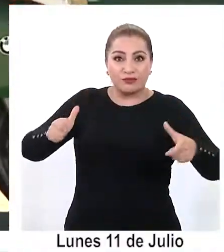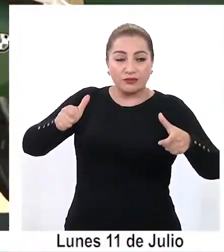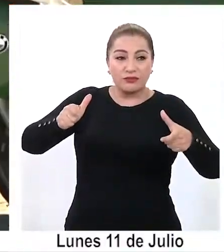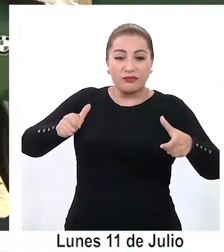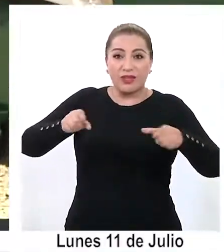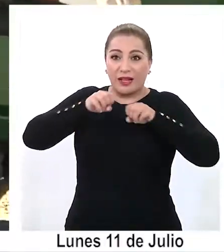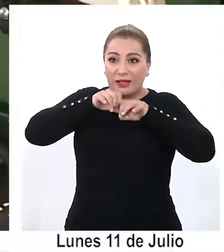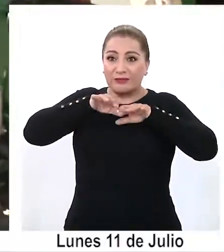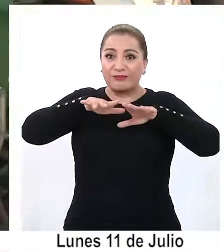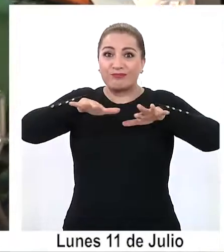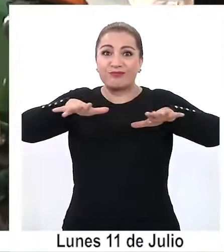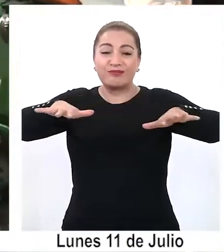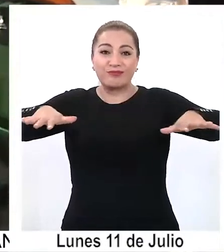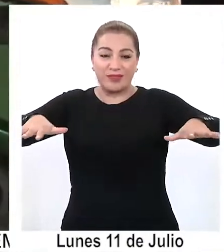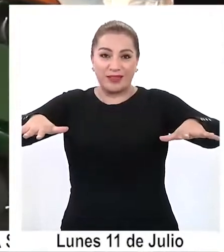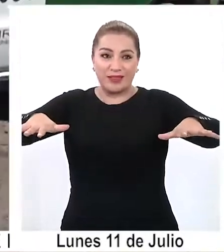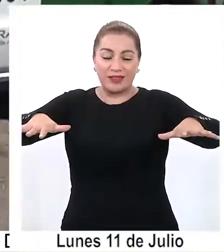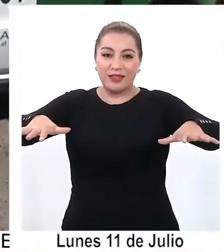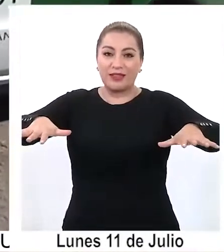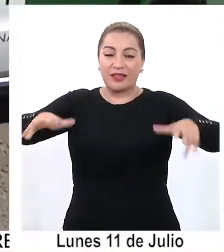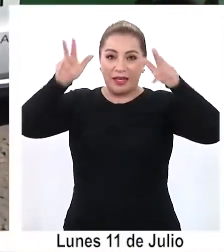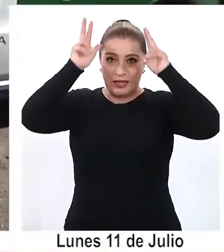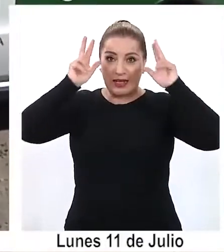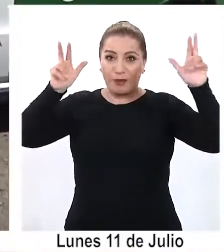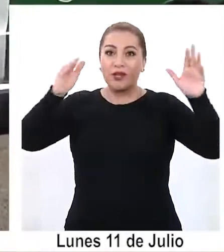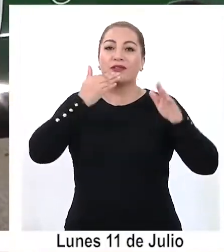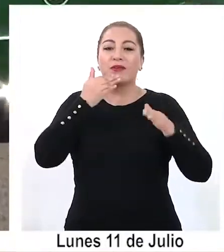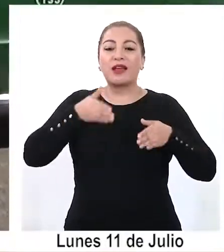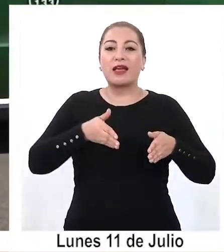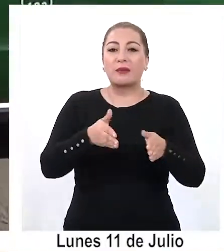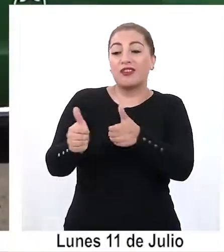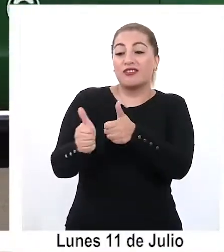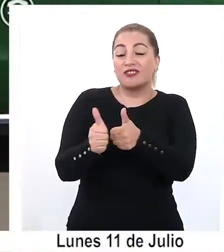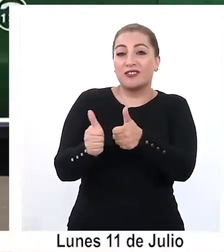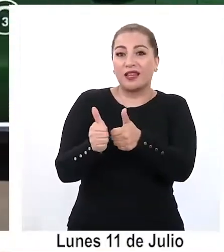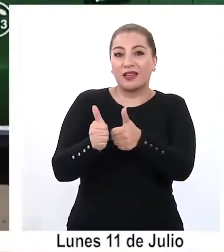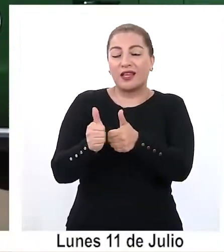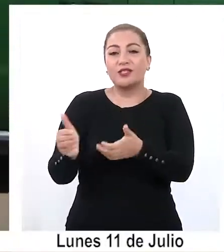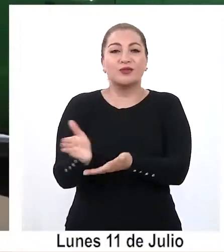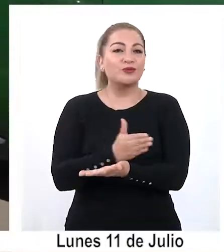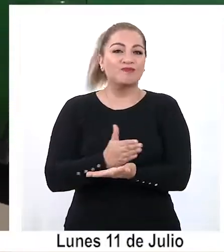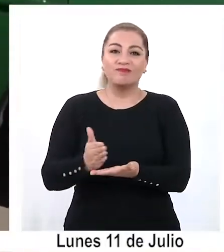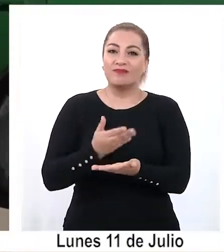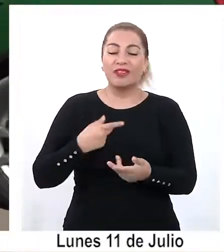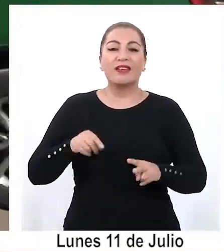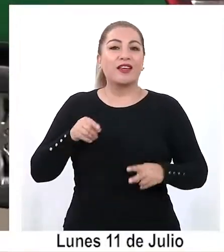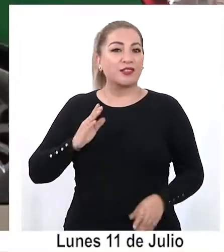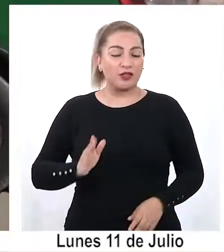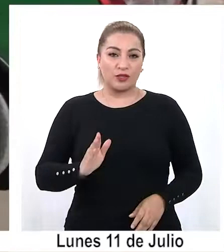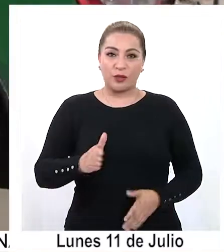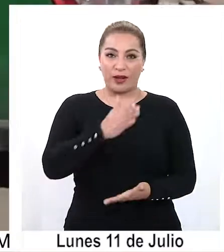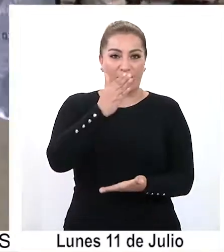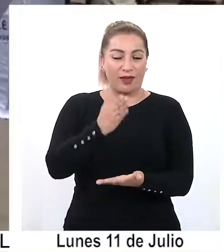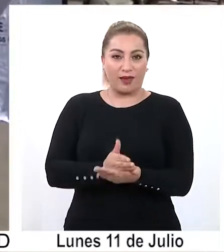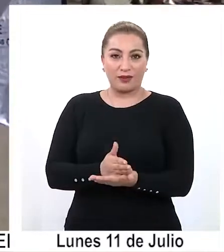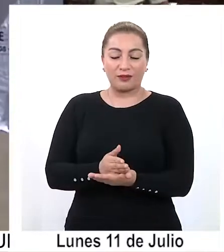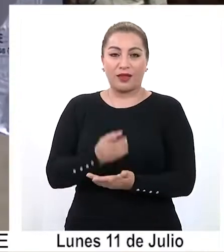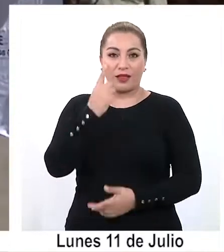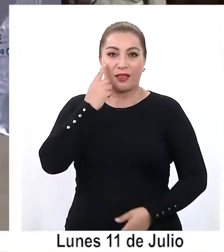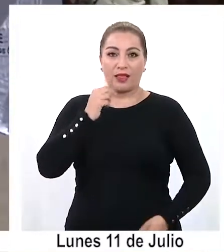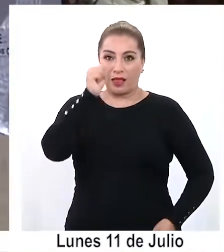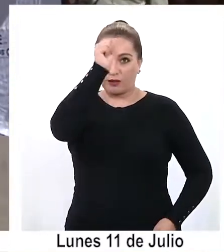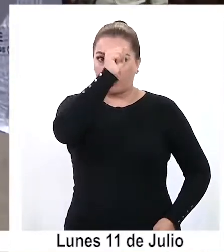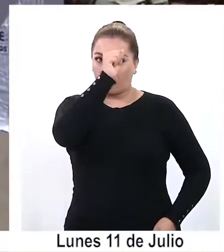se desplegarán por la localidad y las rutas aledañas, plan de contingencia que se mantendrá hasta este